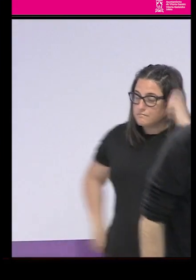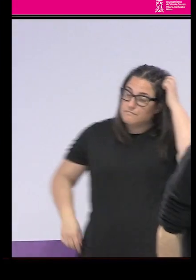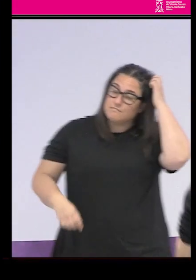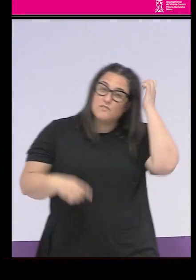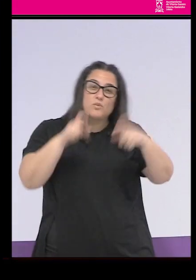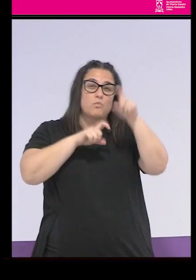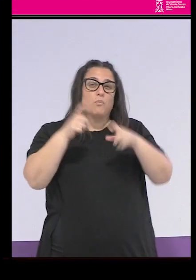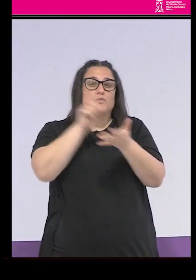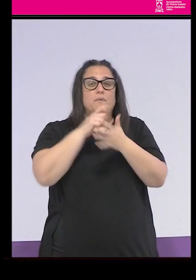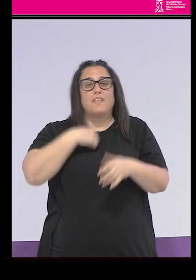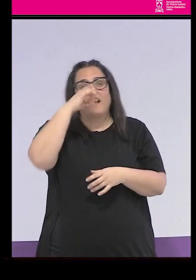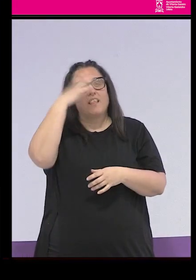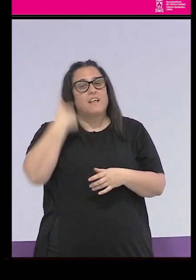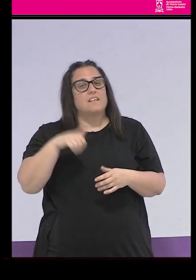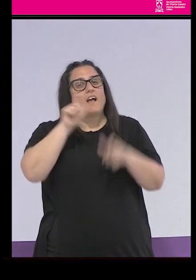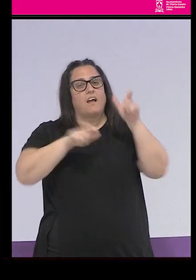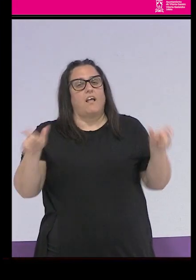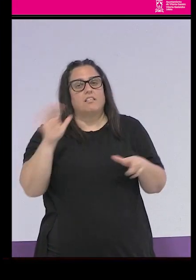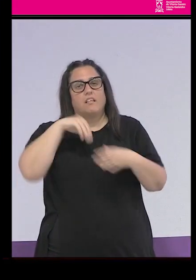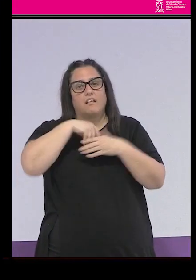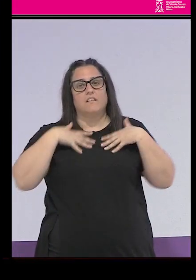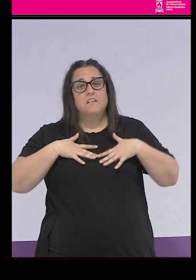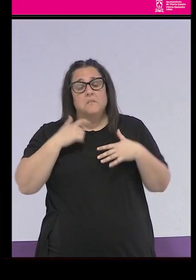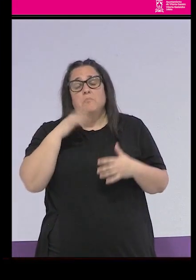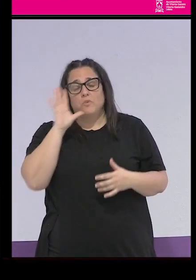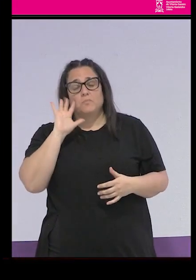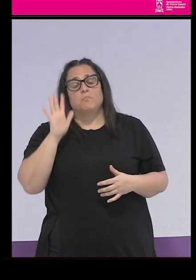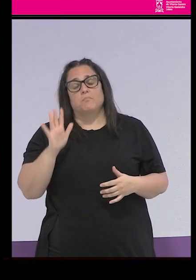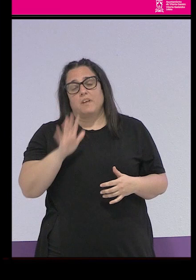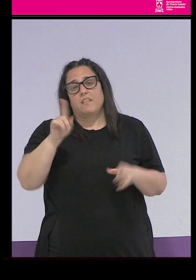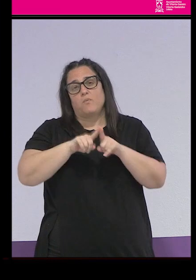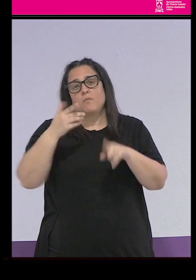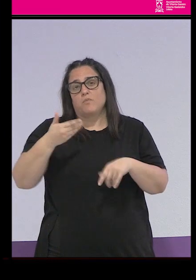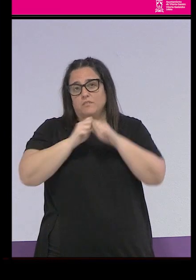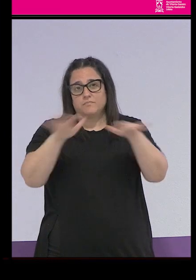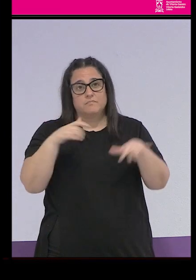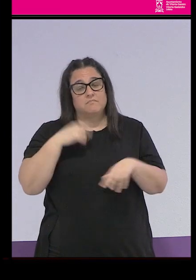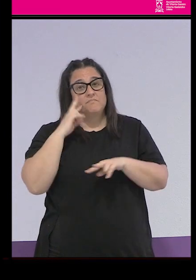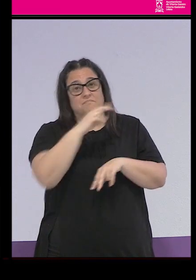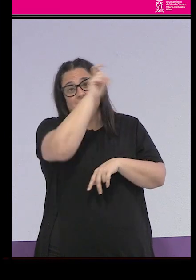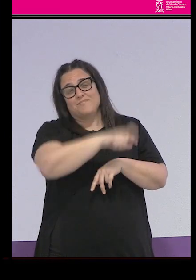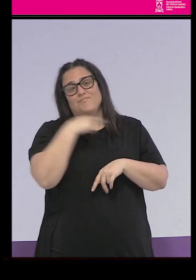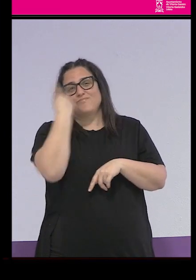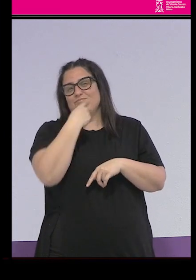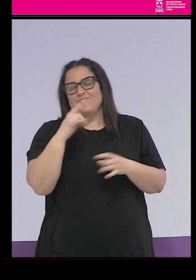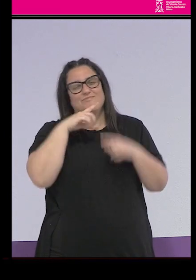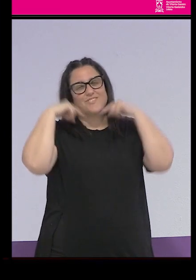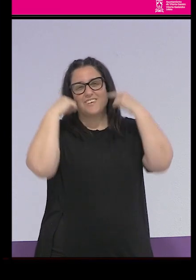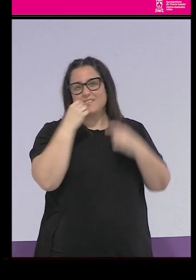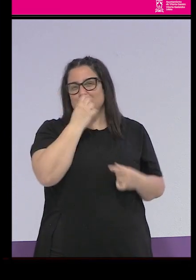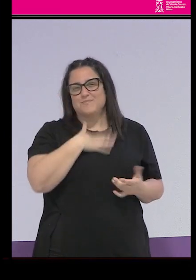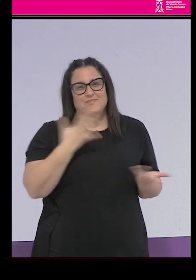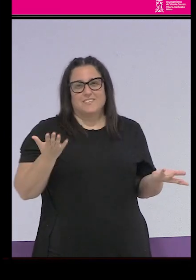la gente. O sea, que eso sí que me parece importante también que lo destaquemos. Y ahí la tenéis, sonriente, inmaculada, estas de las buenas,